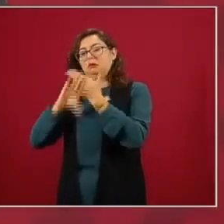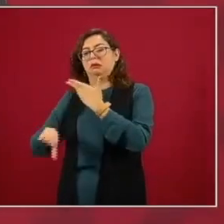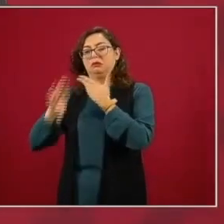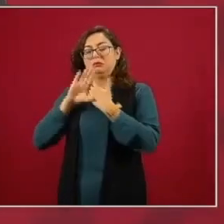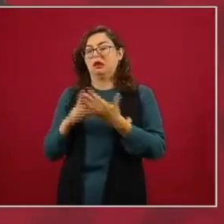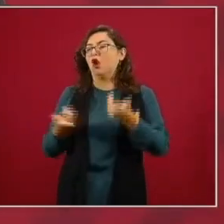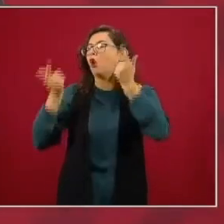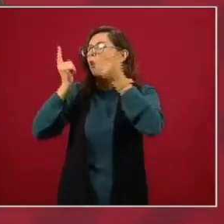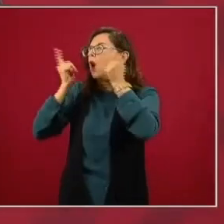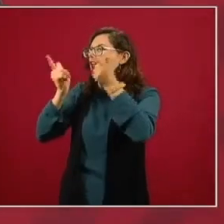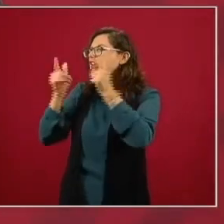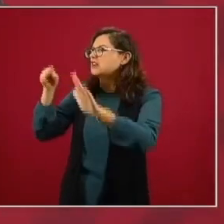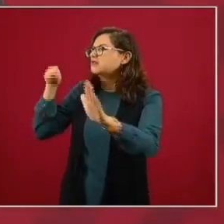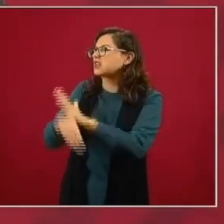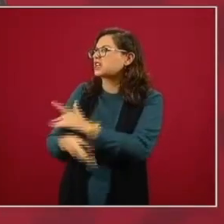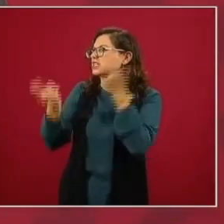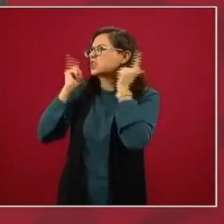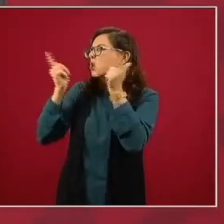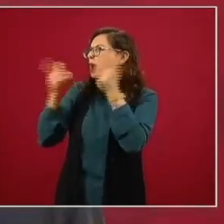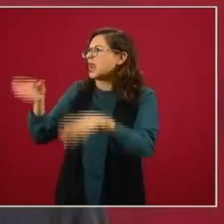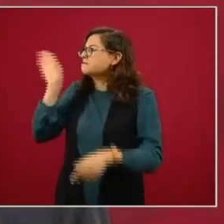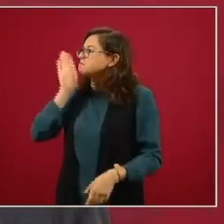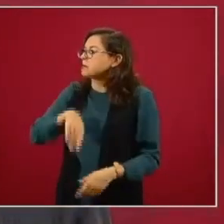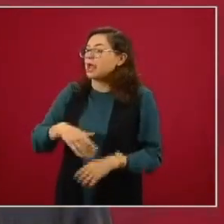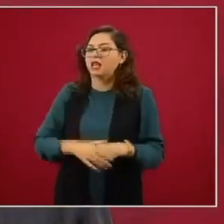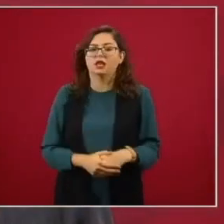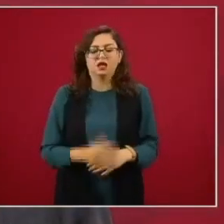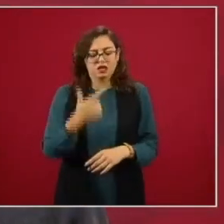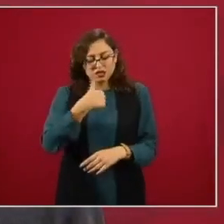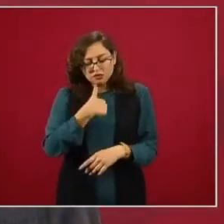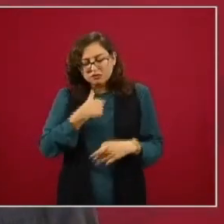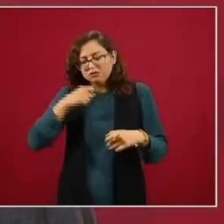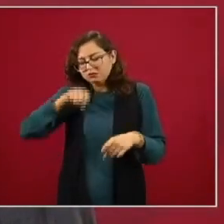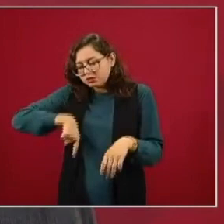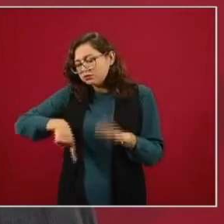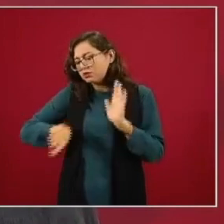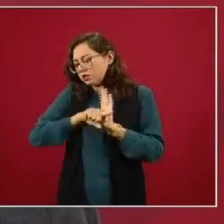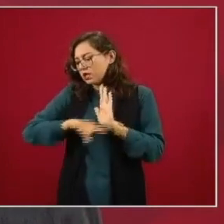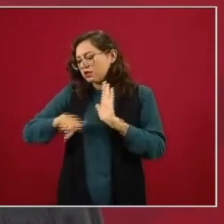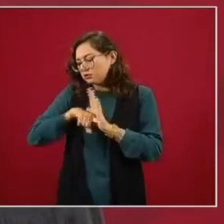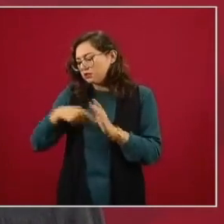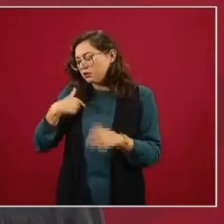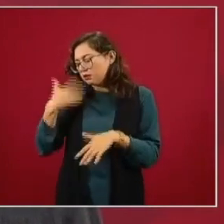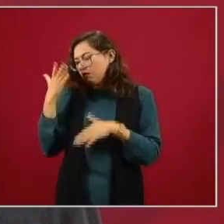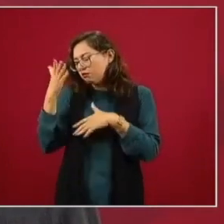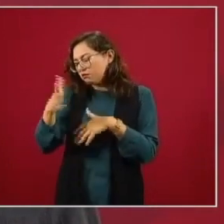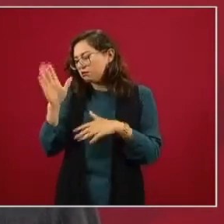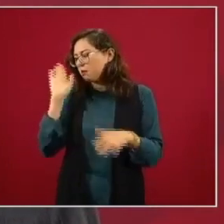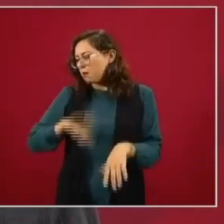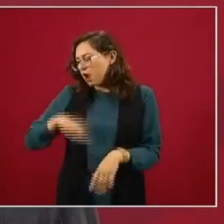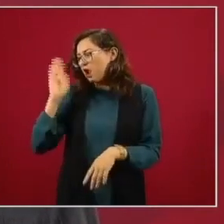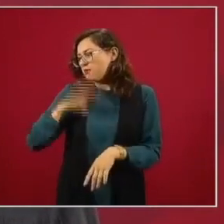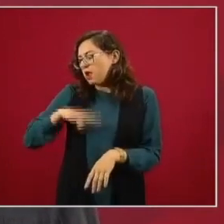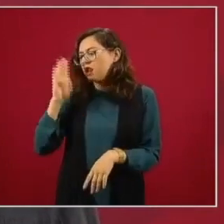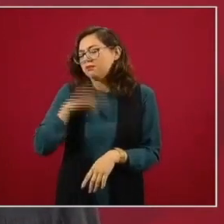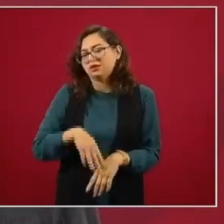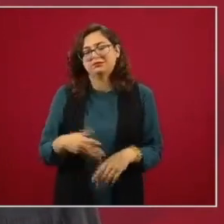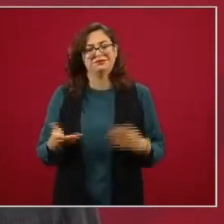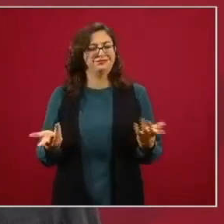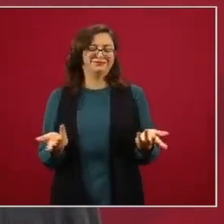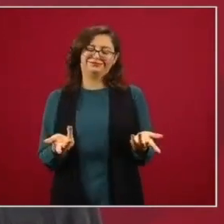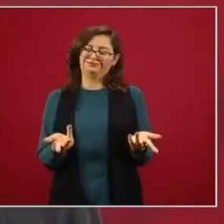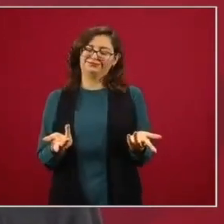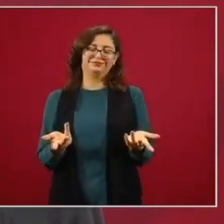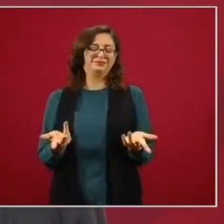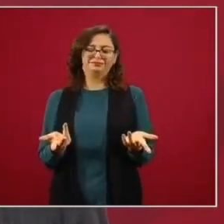nos fuera mal o sea como para que yo también esté pensando de que no